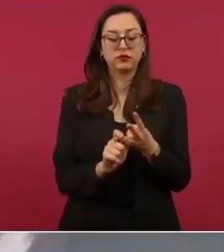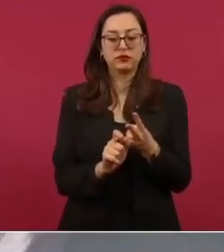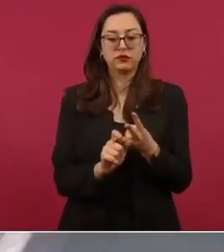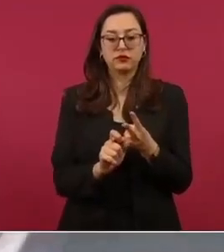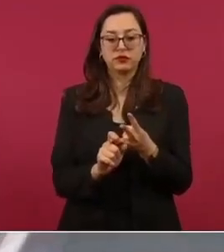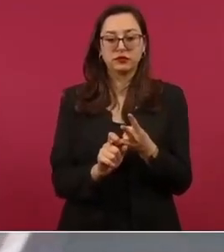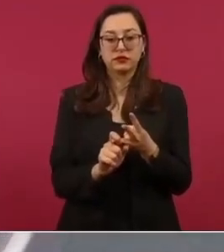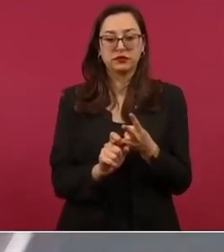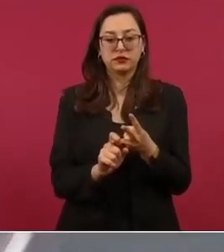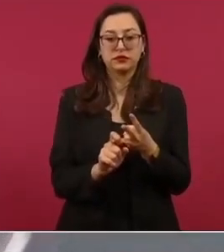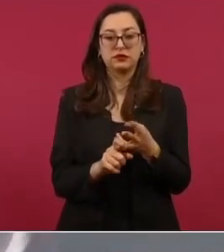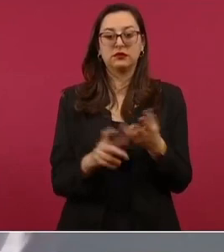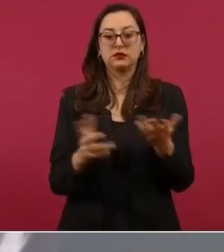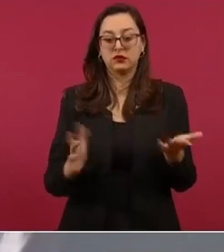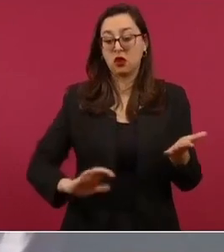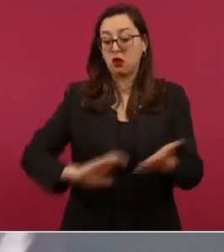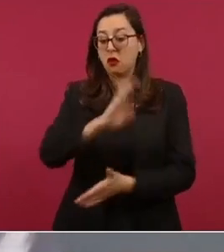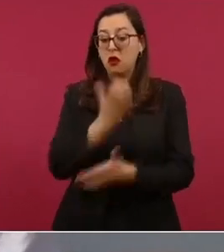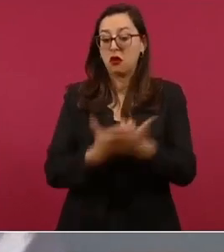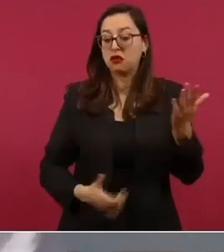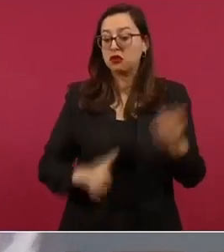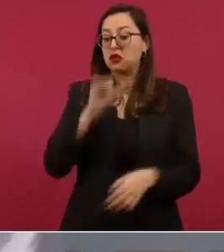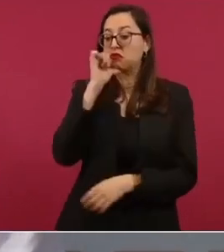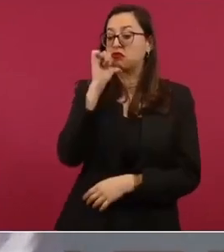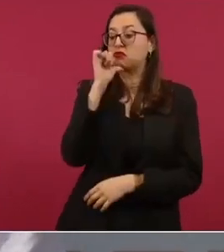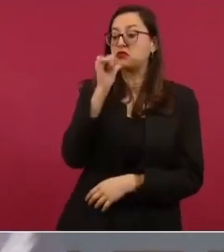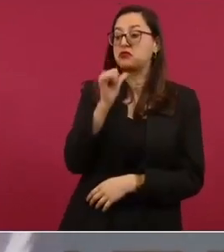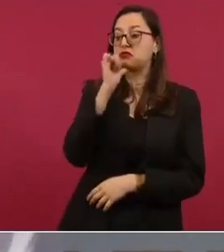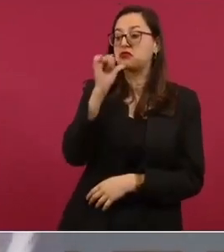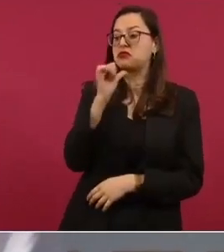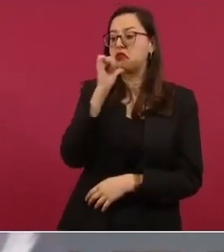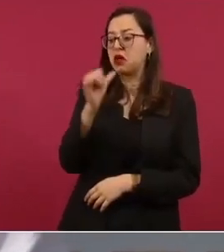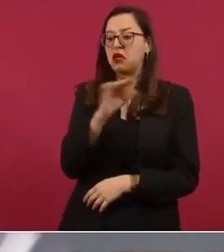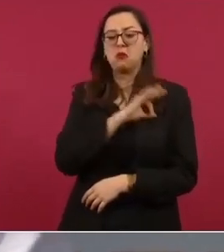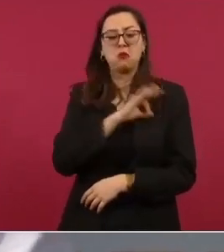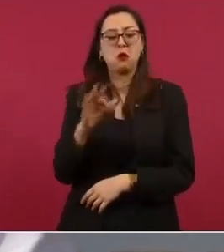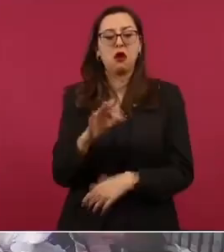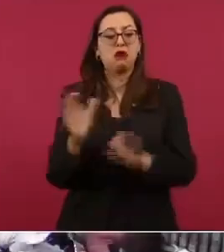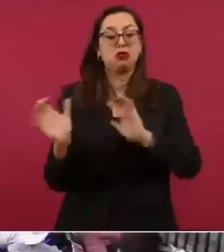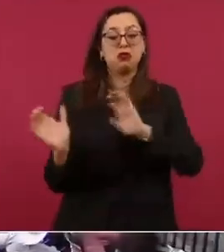la subcontratación el llamado outsourcing